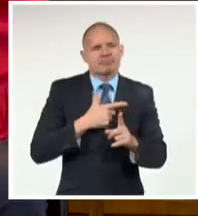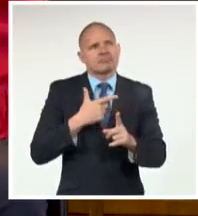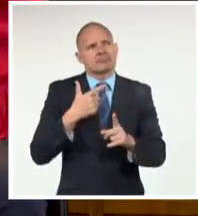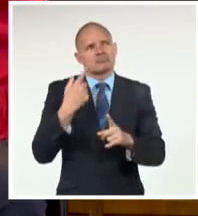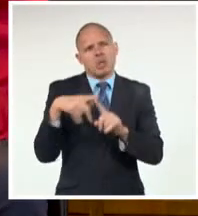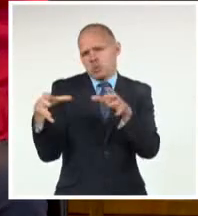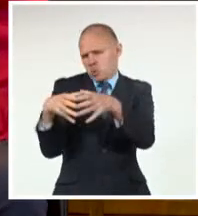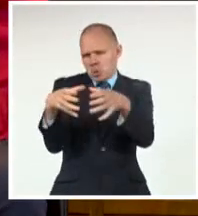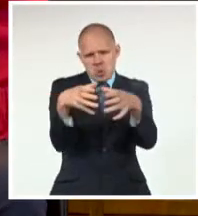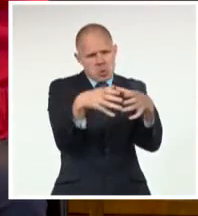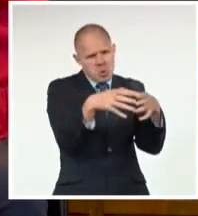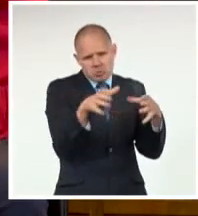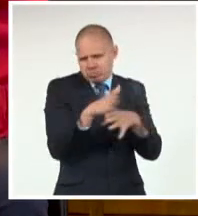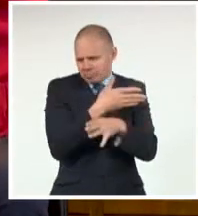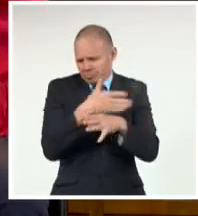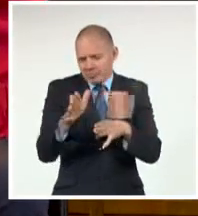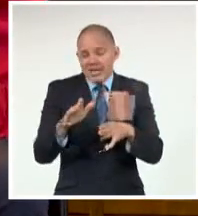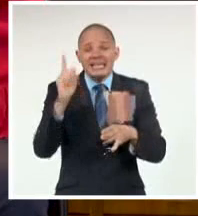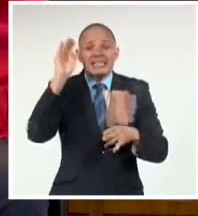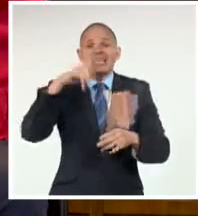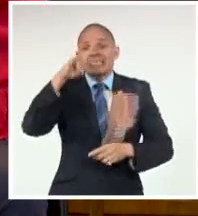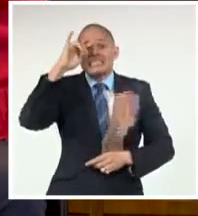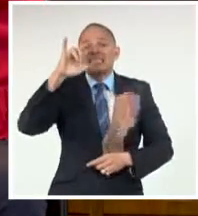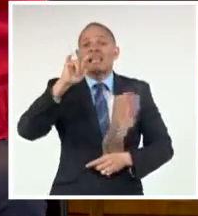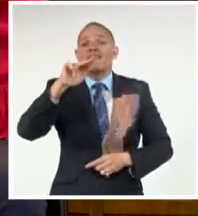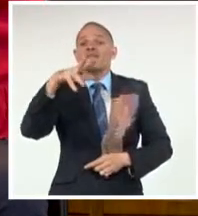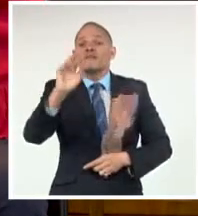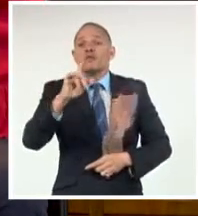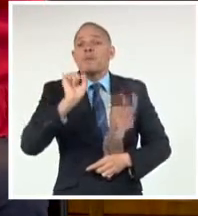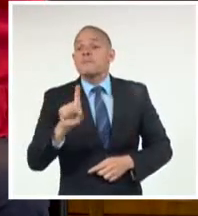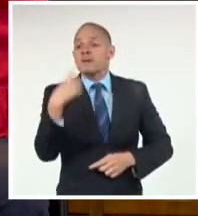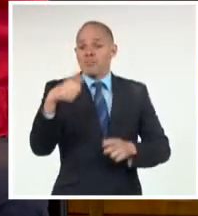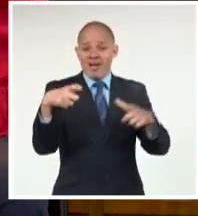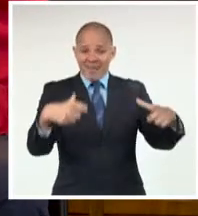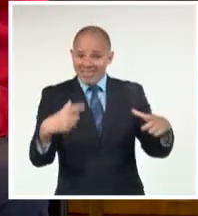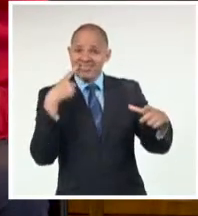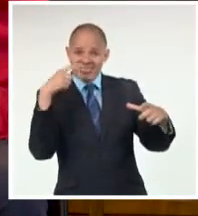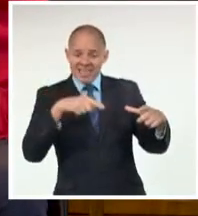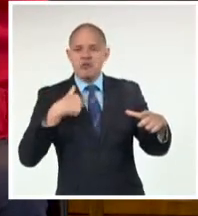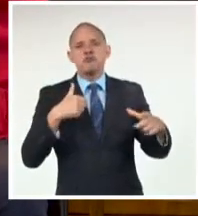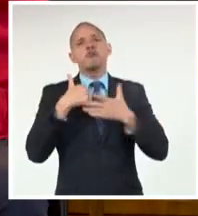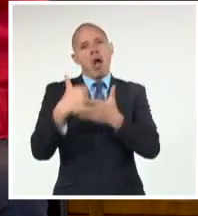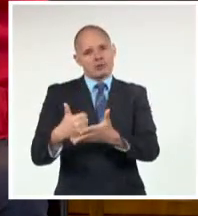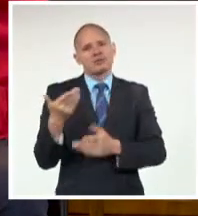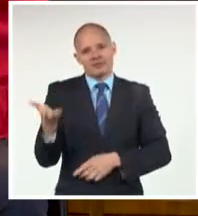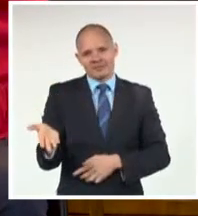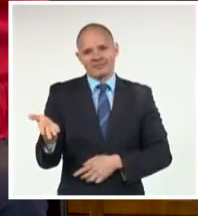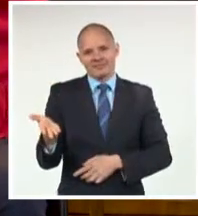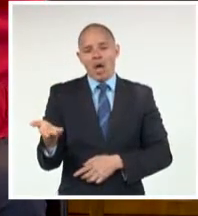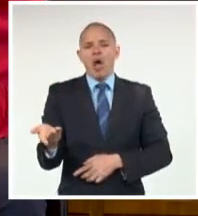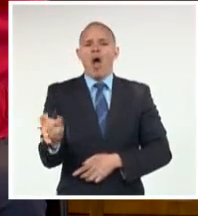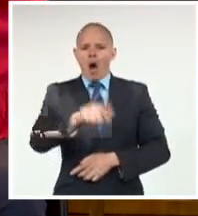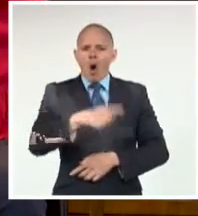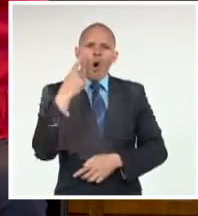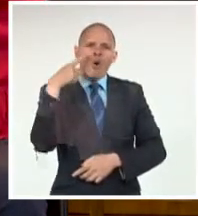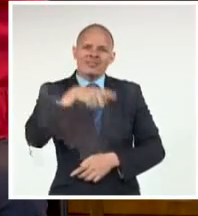El primer disco De Silvio Y el segundo Fue su productor Los dos De Nuestra América